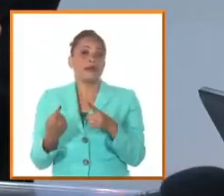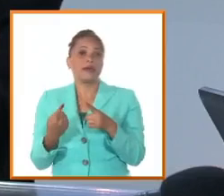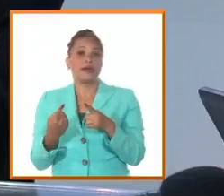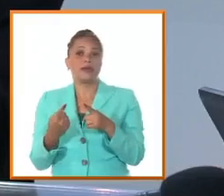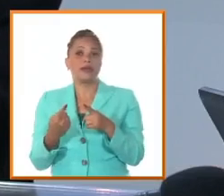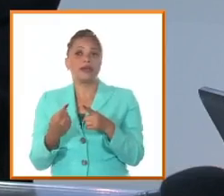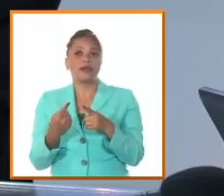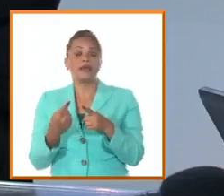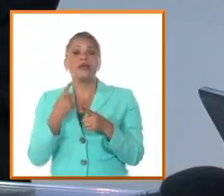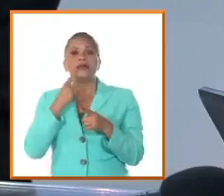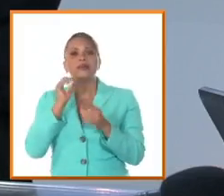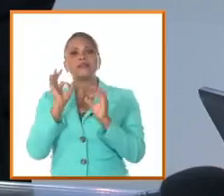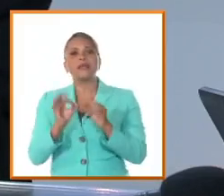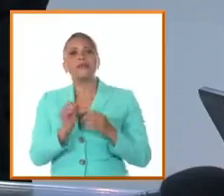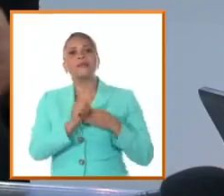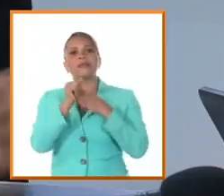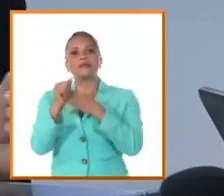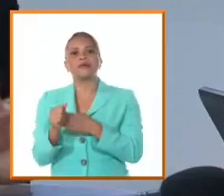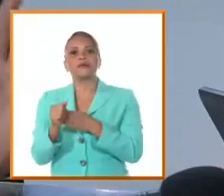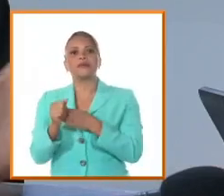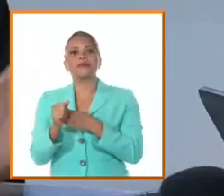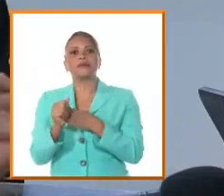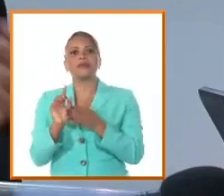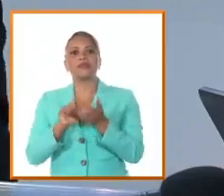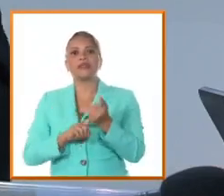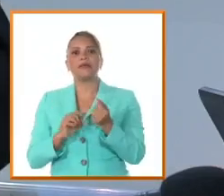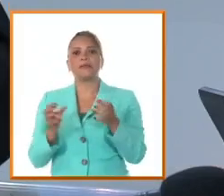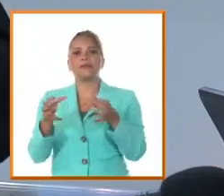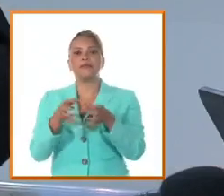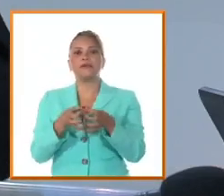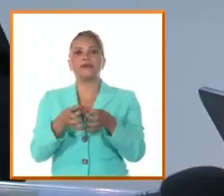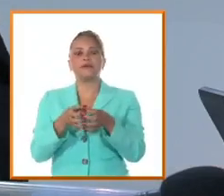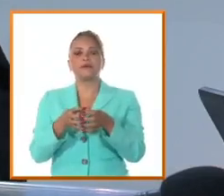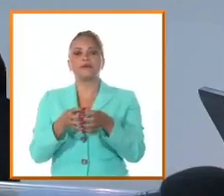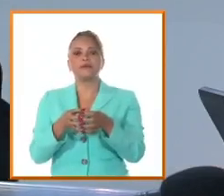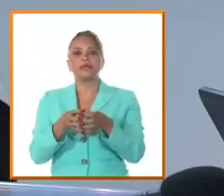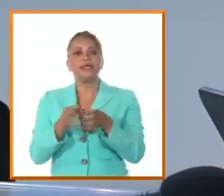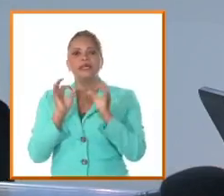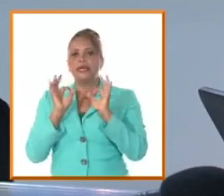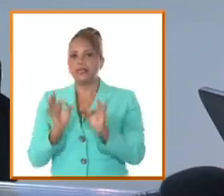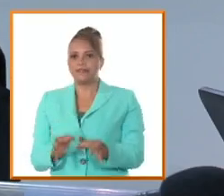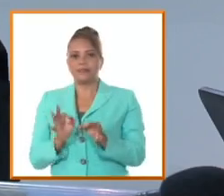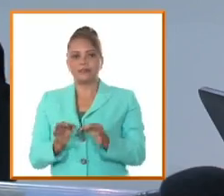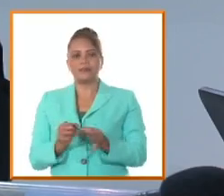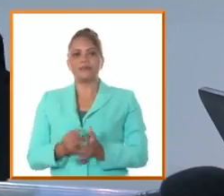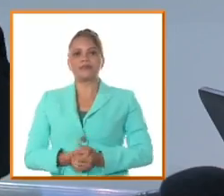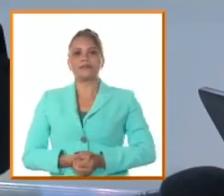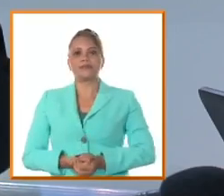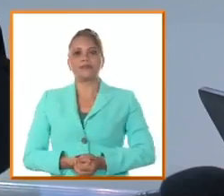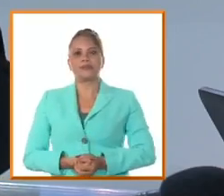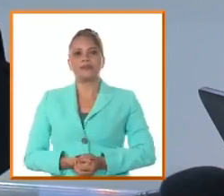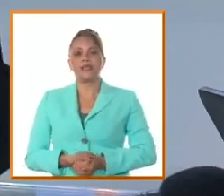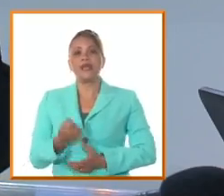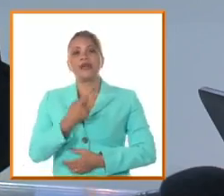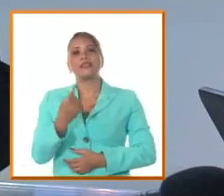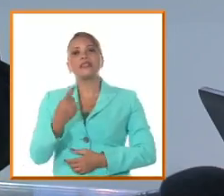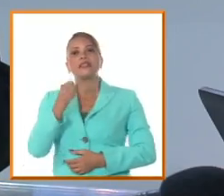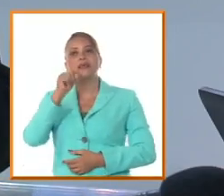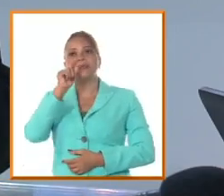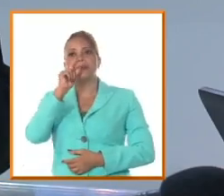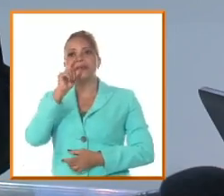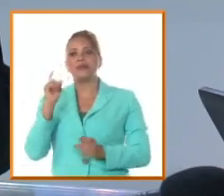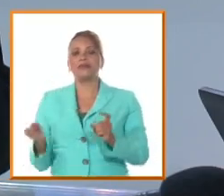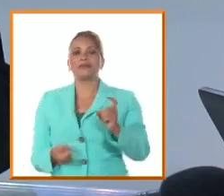frente a la posición de pacto voy a ver exactamente lo que dice Agra Montes acaben de una vez los